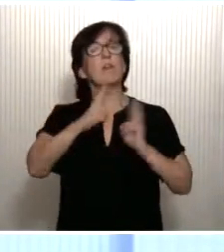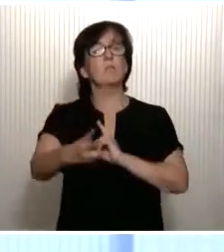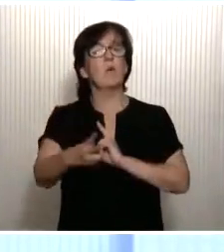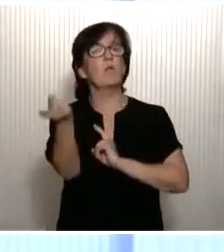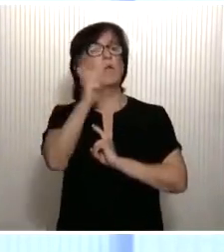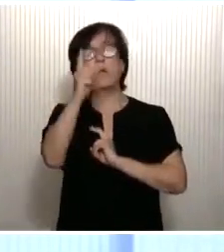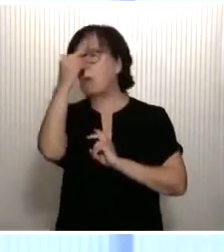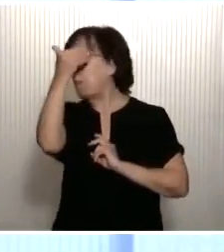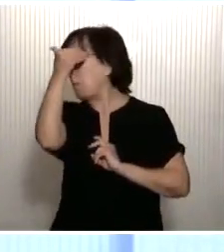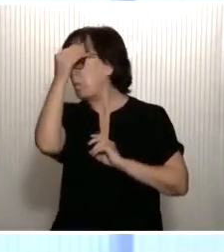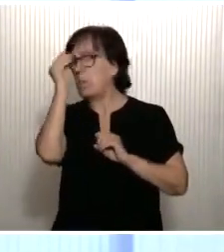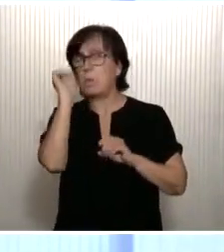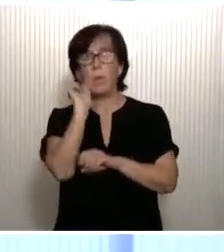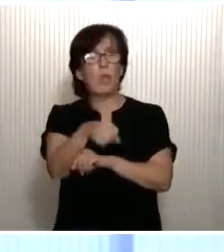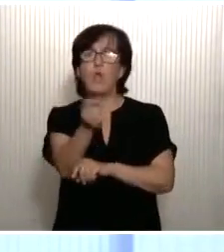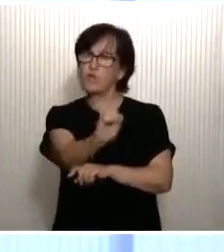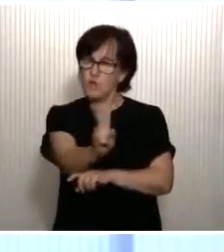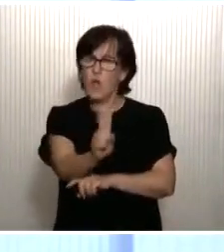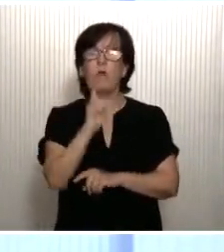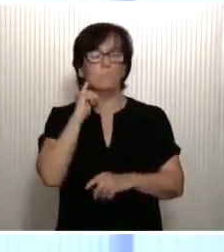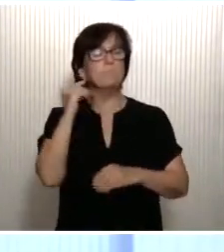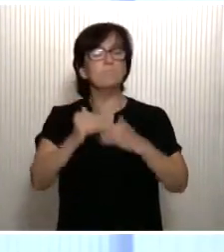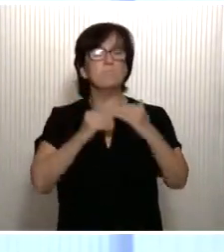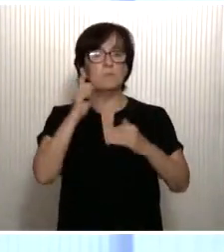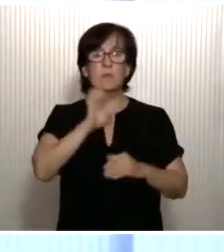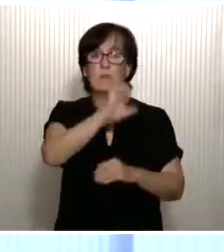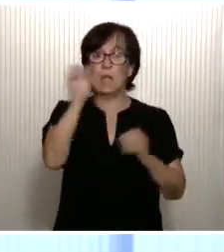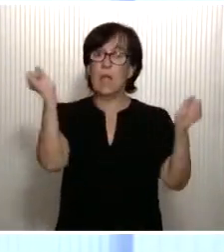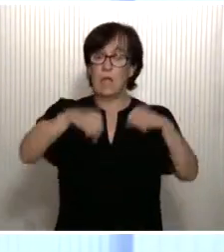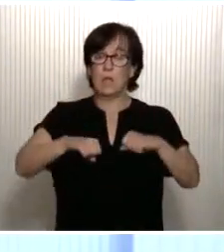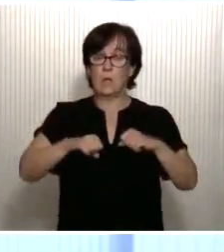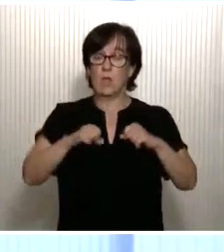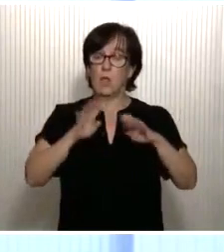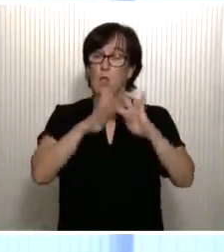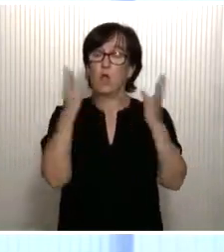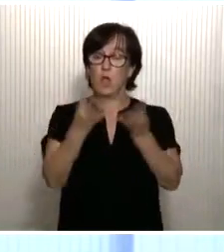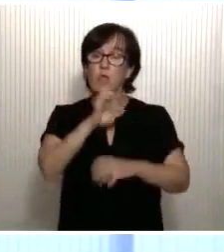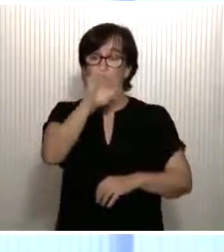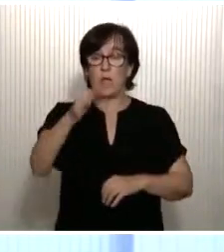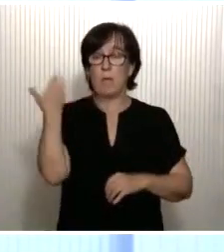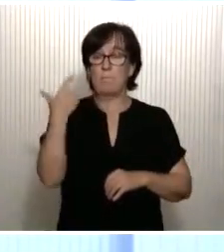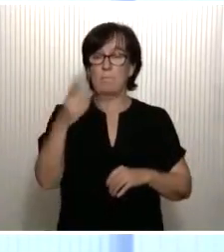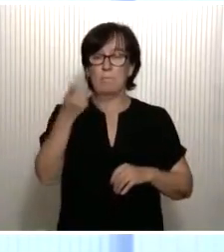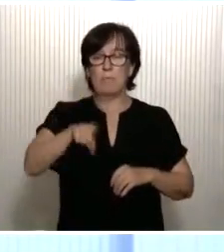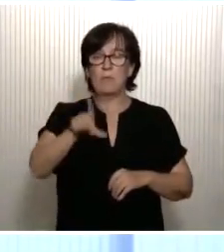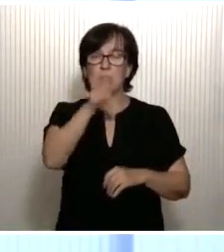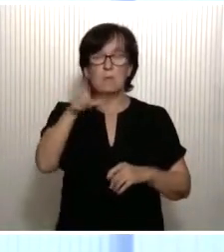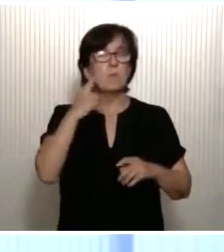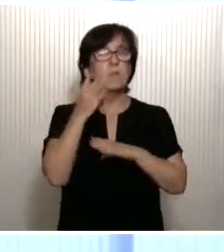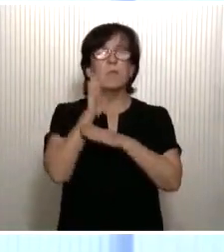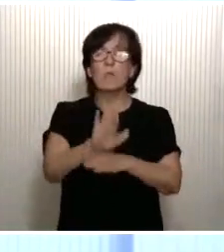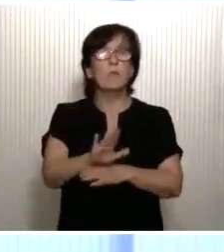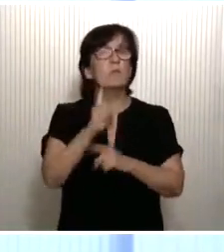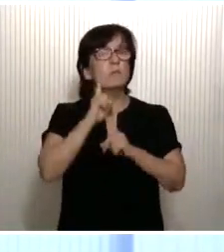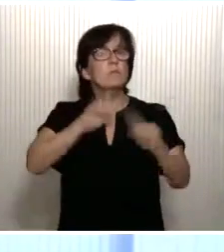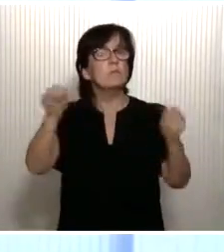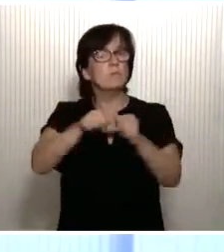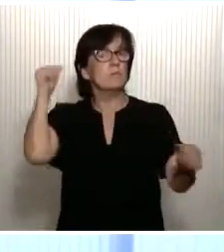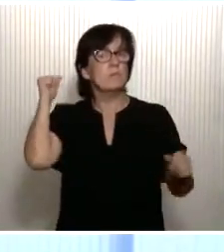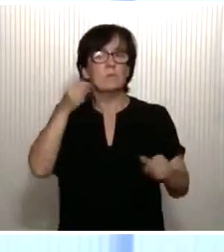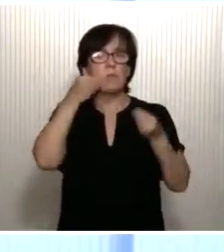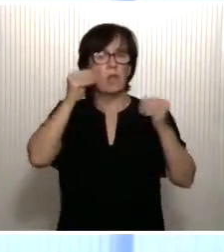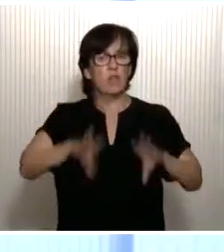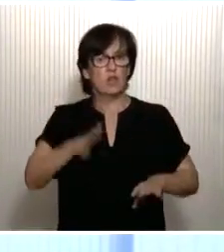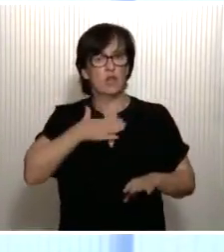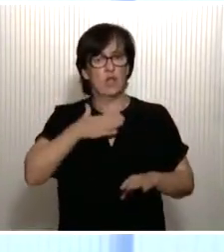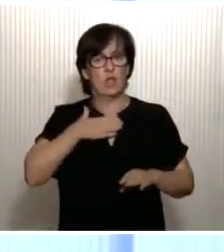ha desentendido de la suerte de Europa. El acuerdo del Consejo Europeo del pasado mes de julio me parece que representa un hito inédito en la historia de